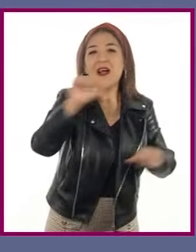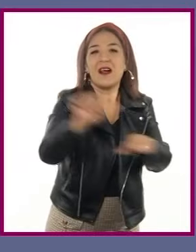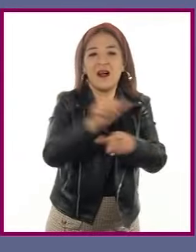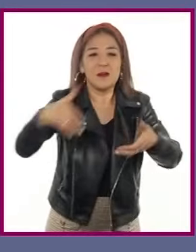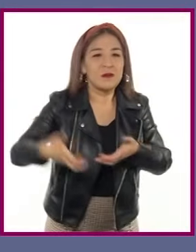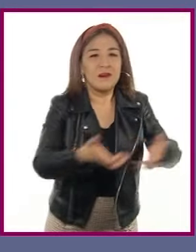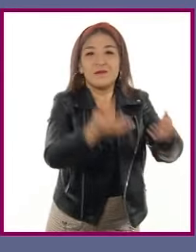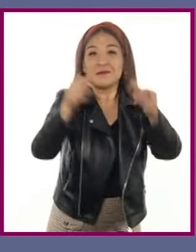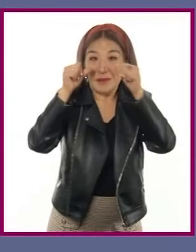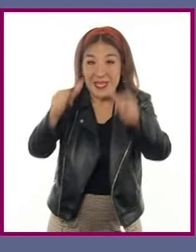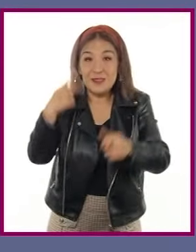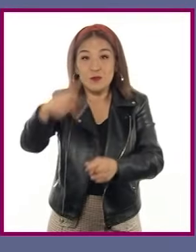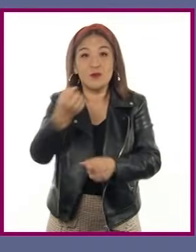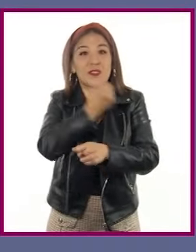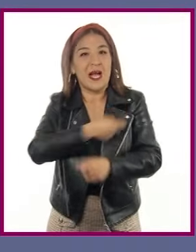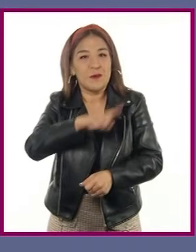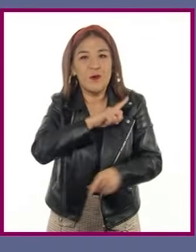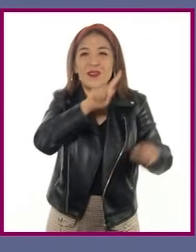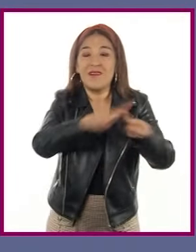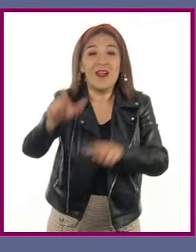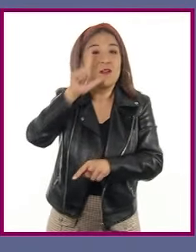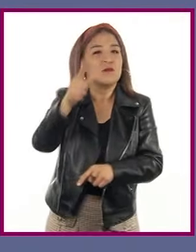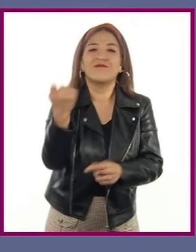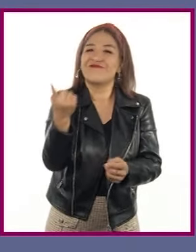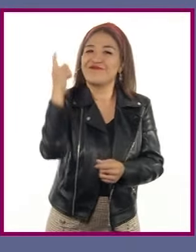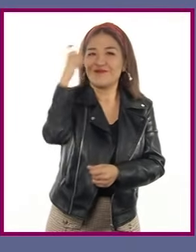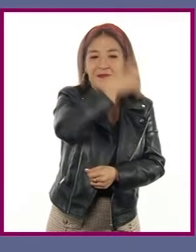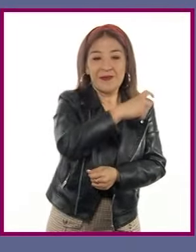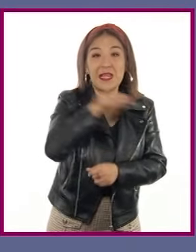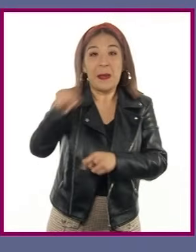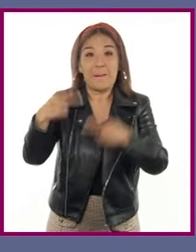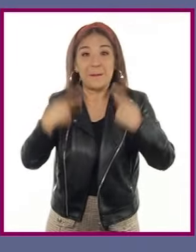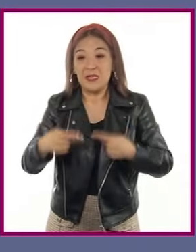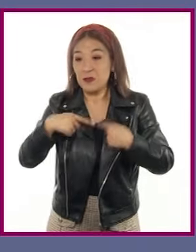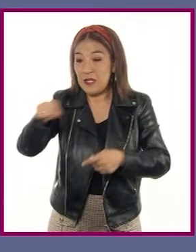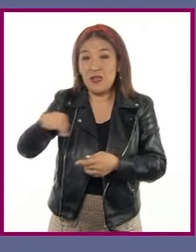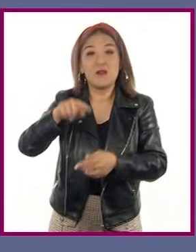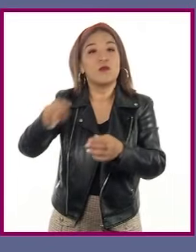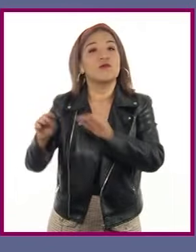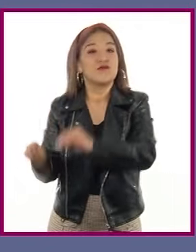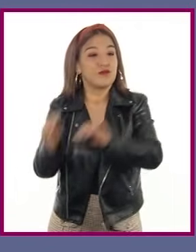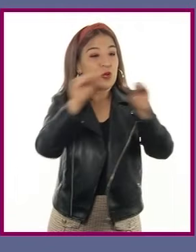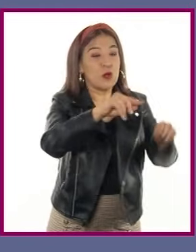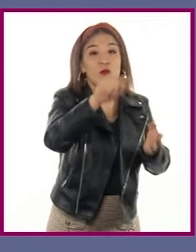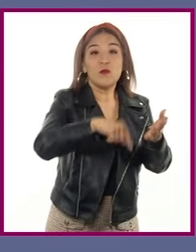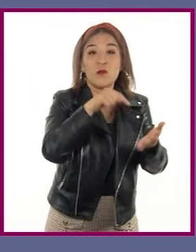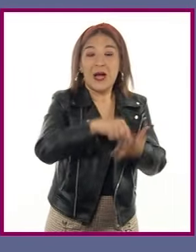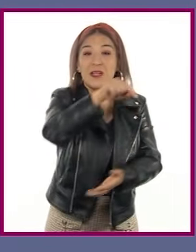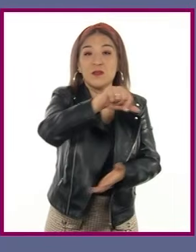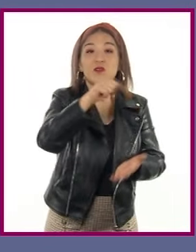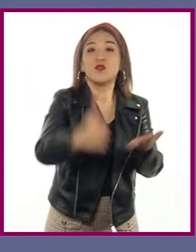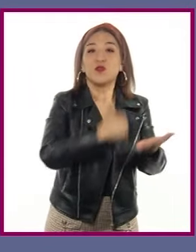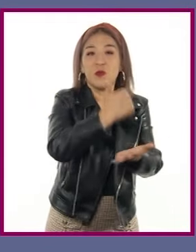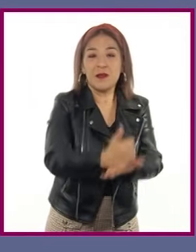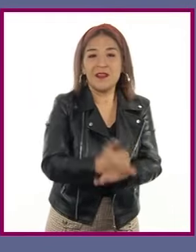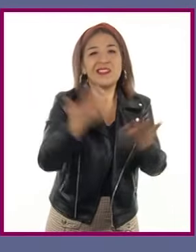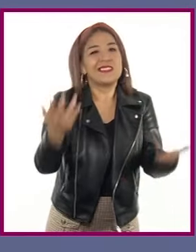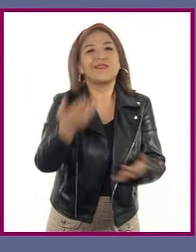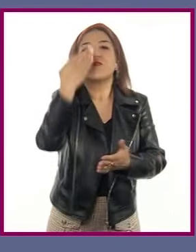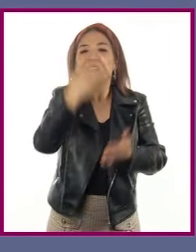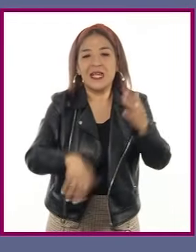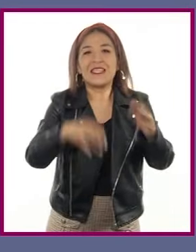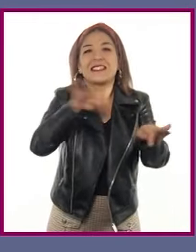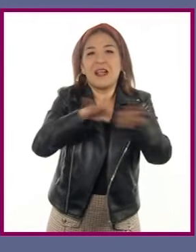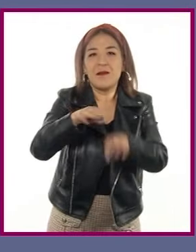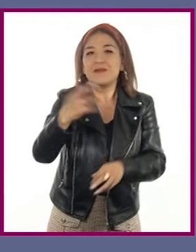servicios básicos. Y la población rural, que migra hacia las zonas urbanas, deja a sus localidades sin la suficiente mano de obra